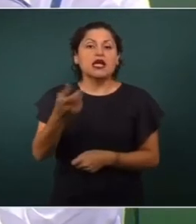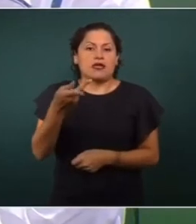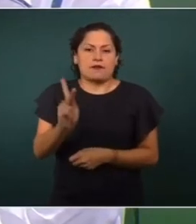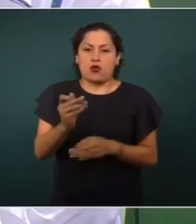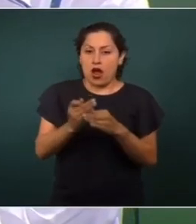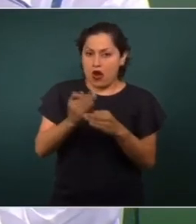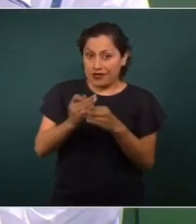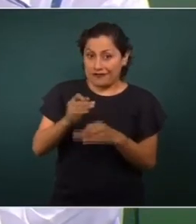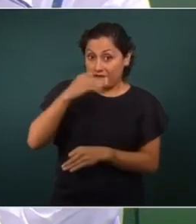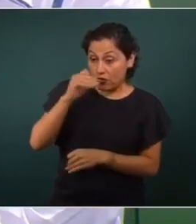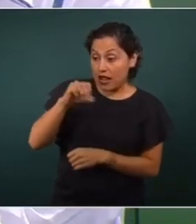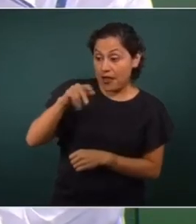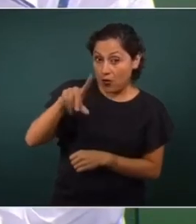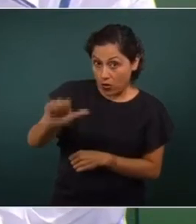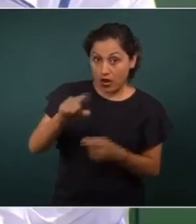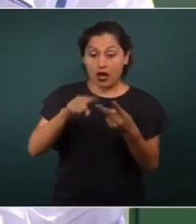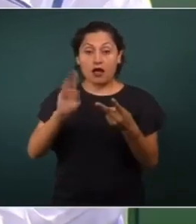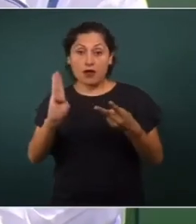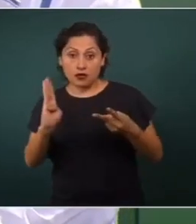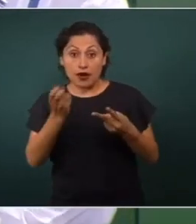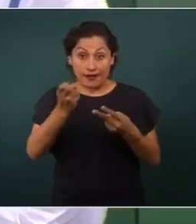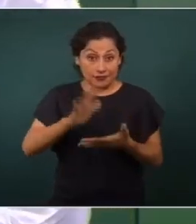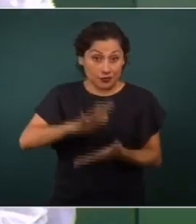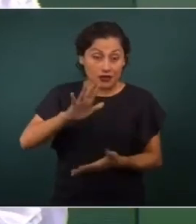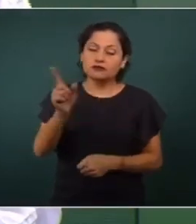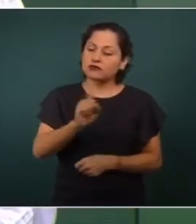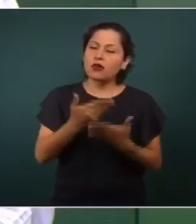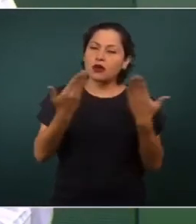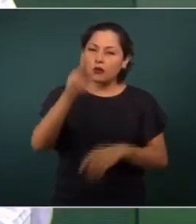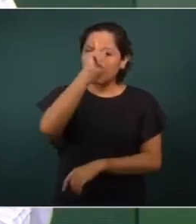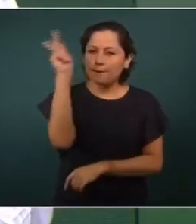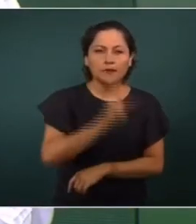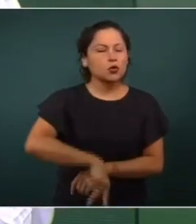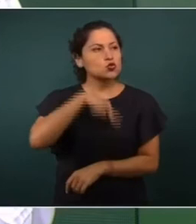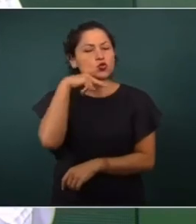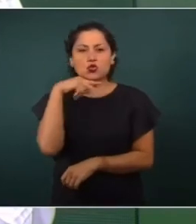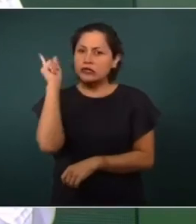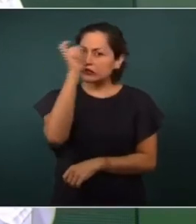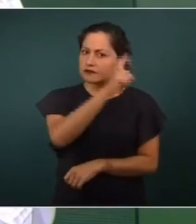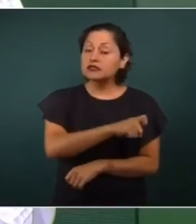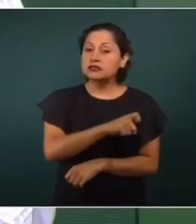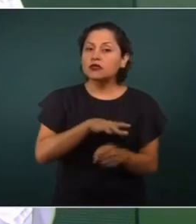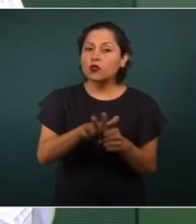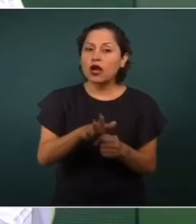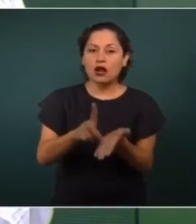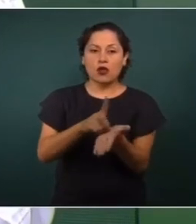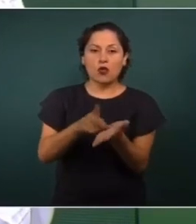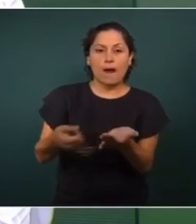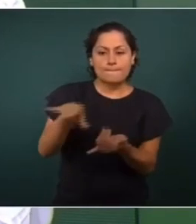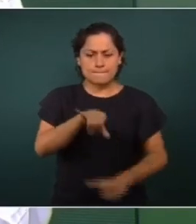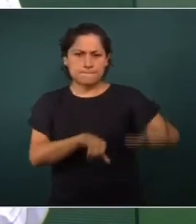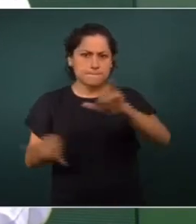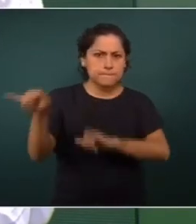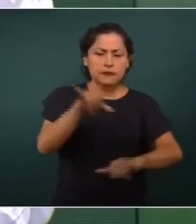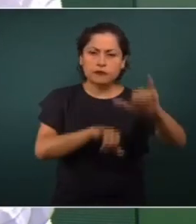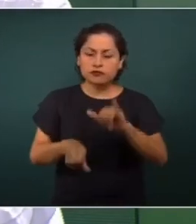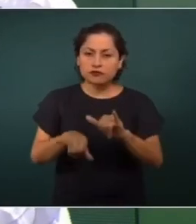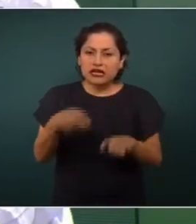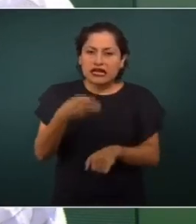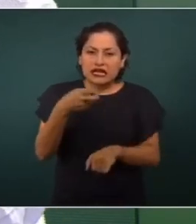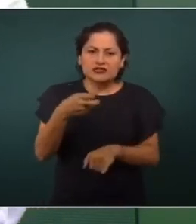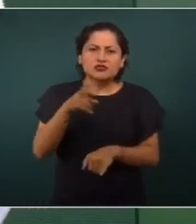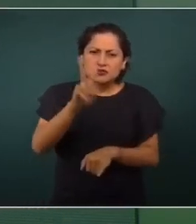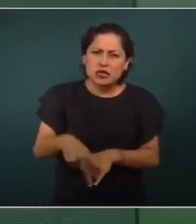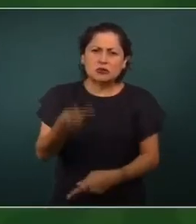amapola, la marihuana. Ahora lo más preocupante son las drogas sintéticas, porque son aún más dañinas.